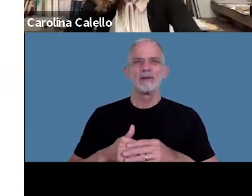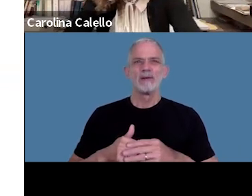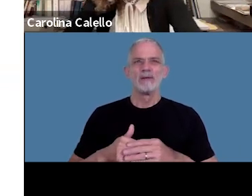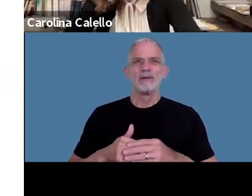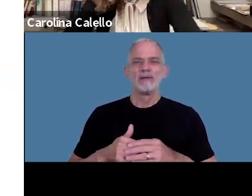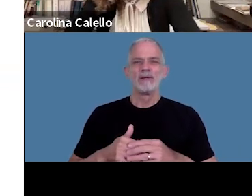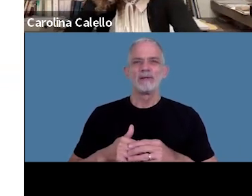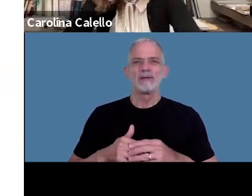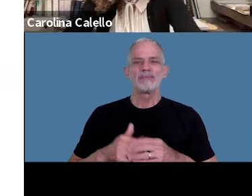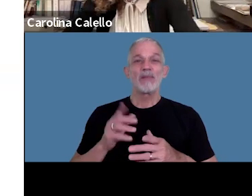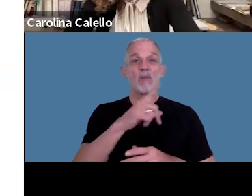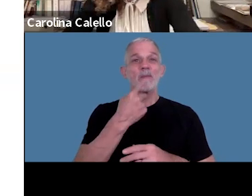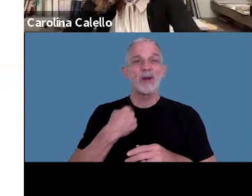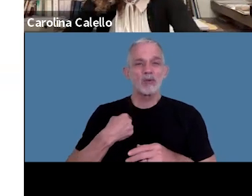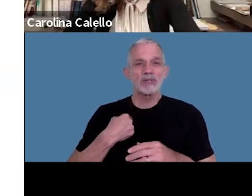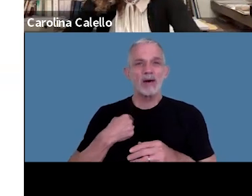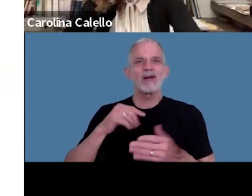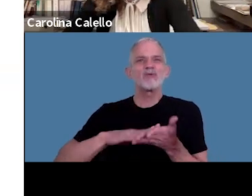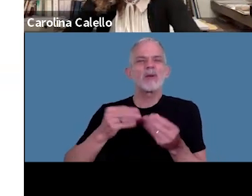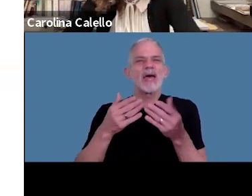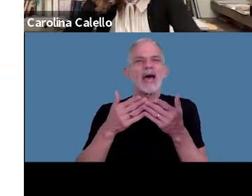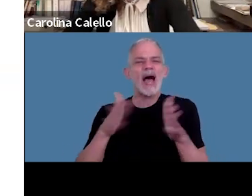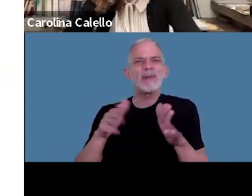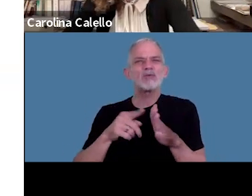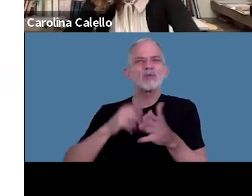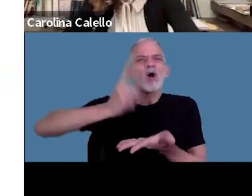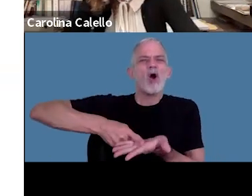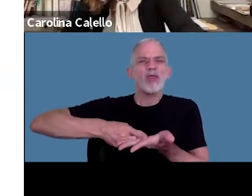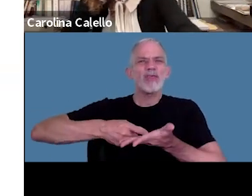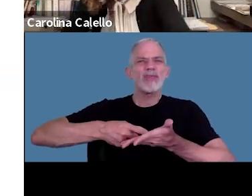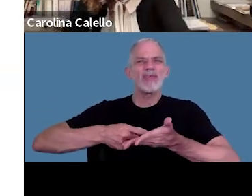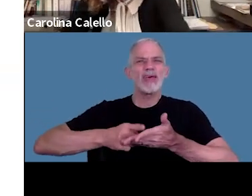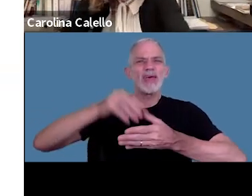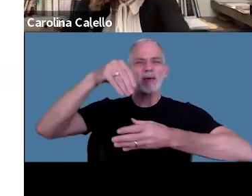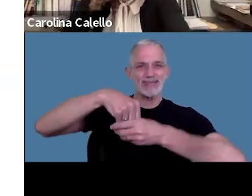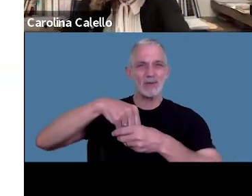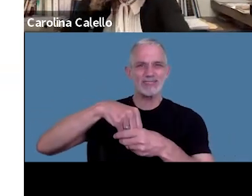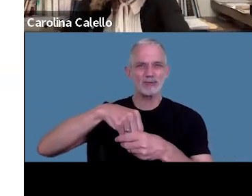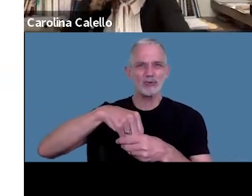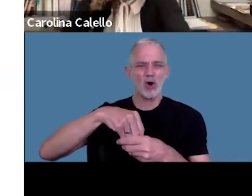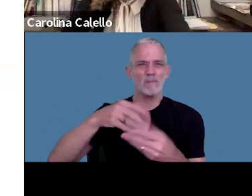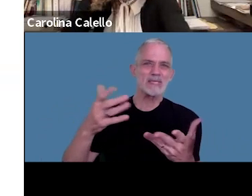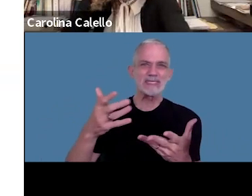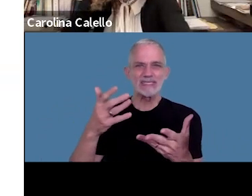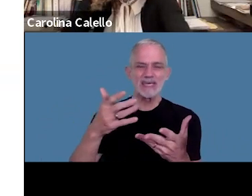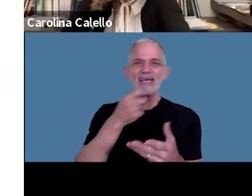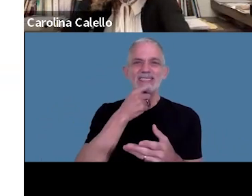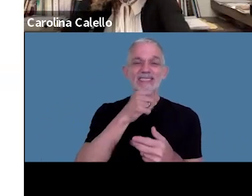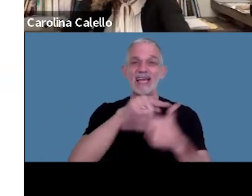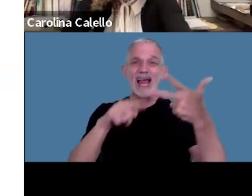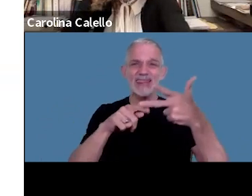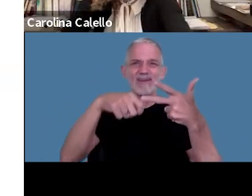me preguntabas es la apertura de la orden de intervención después con relación a si van las tres